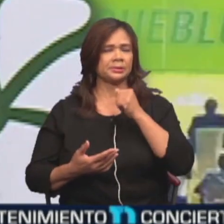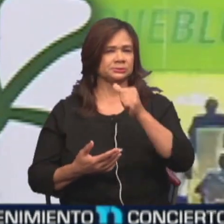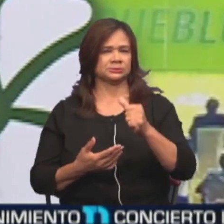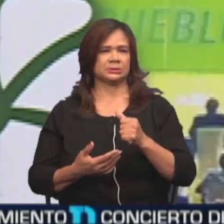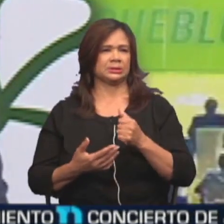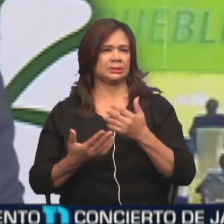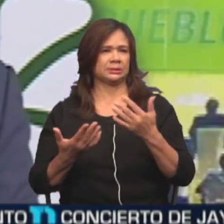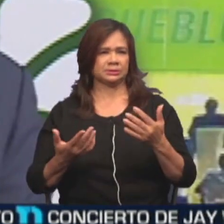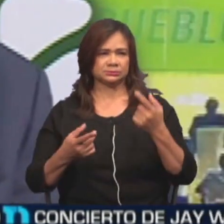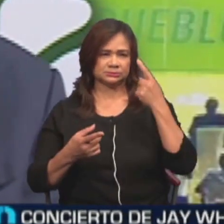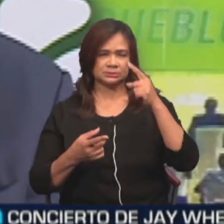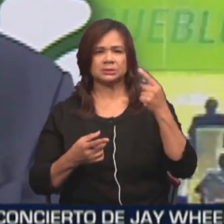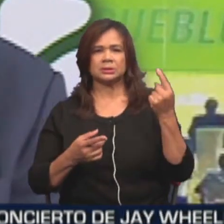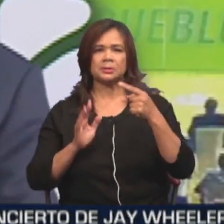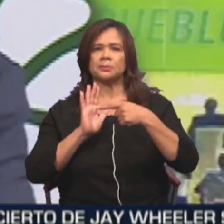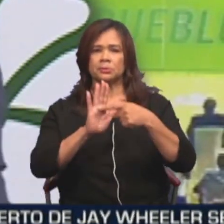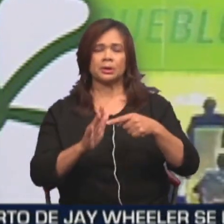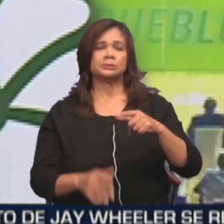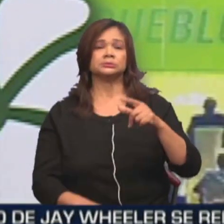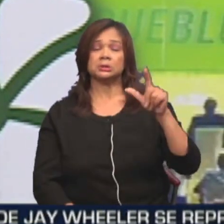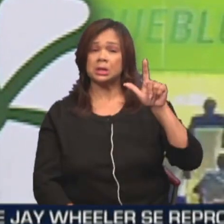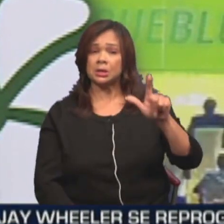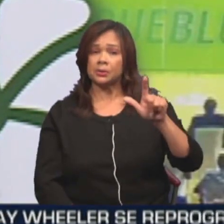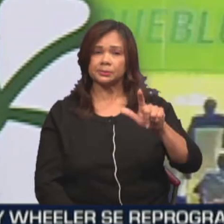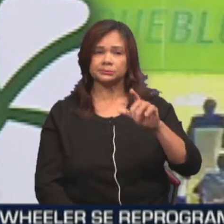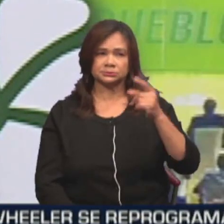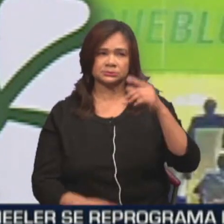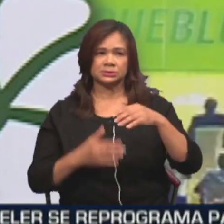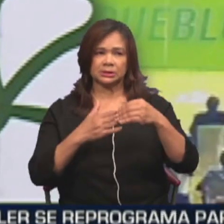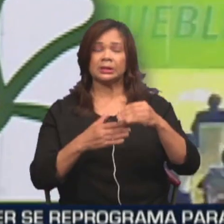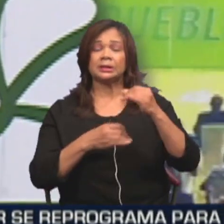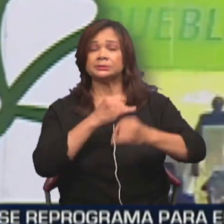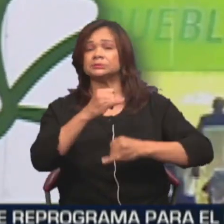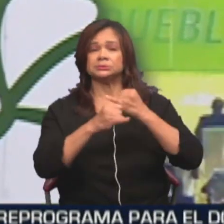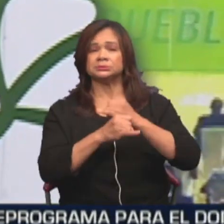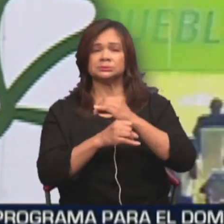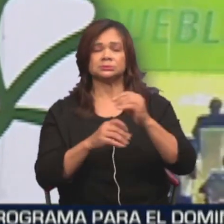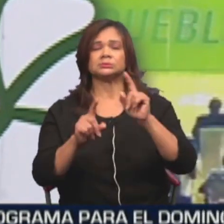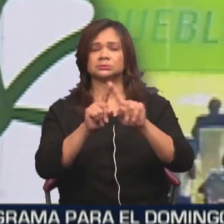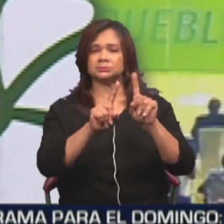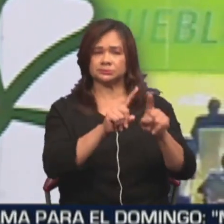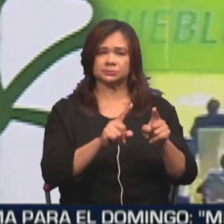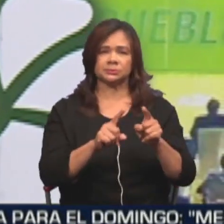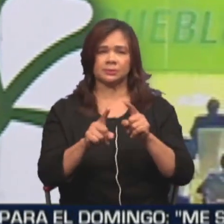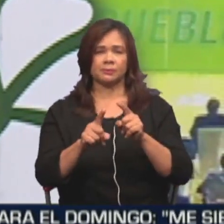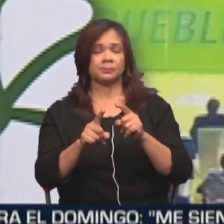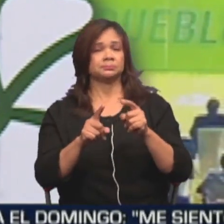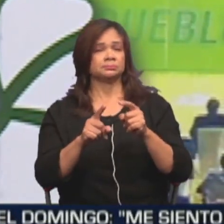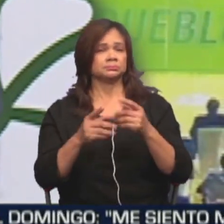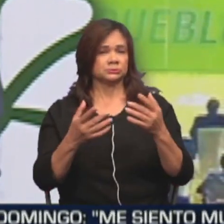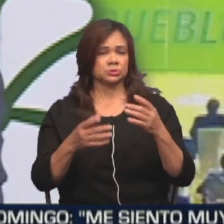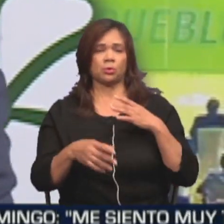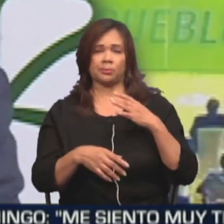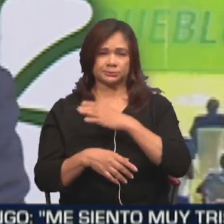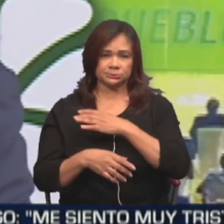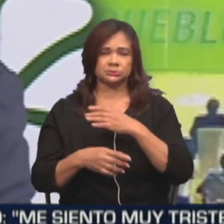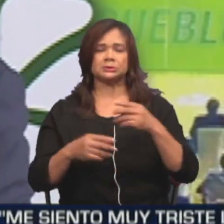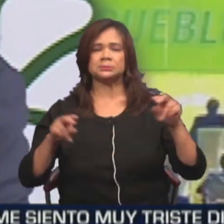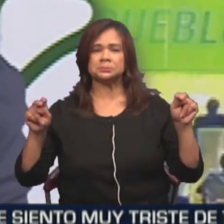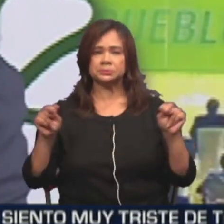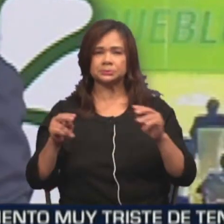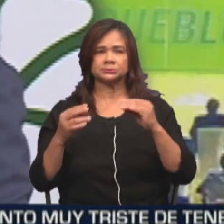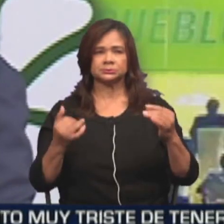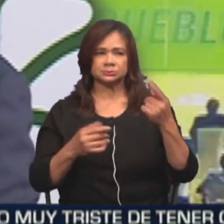elegancia que siempre mostró Leónel Fernández? Es el líder internacional que en varias ocasiones encabezó comisiones de mediación